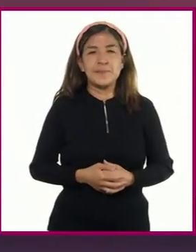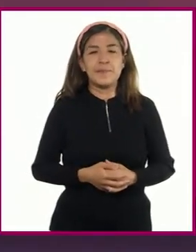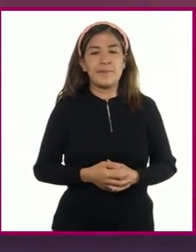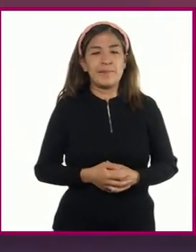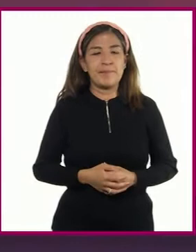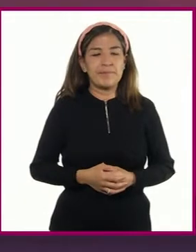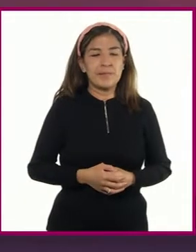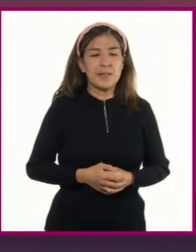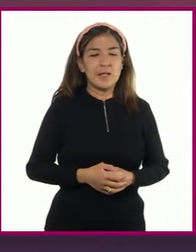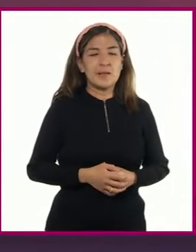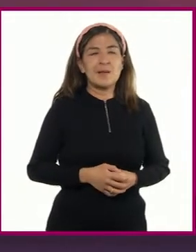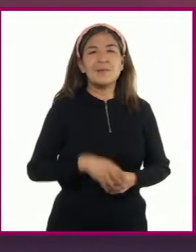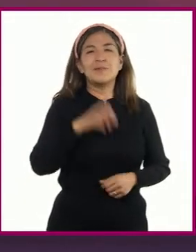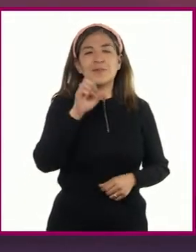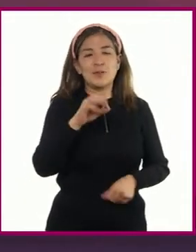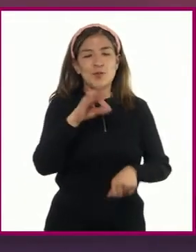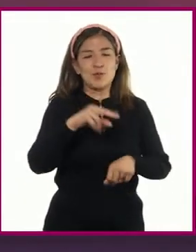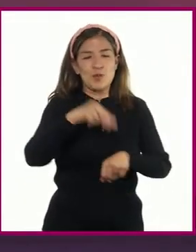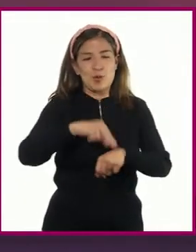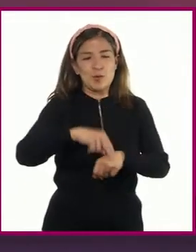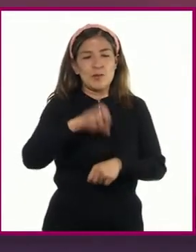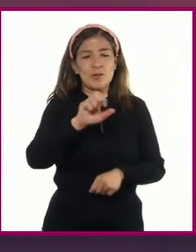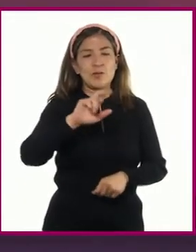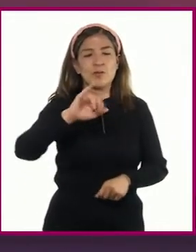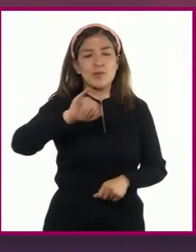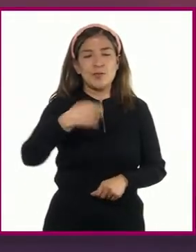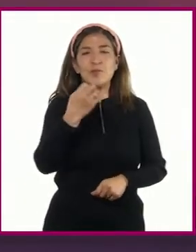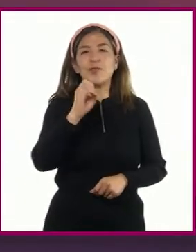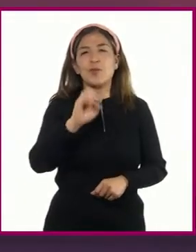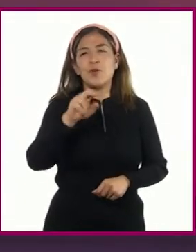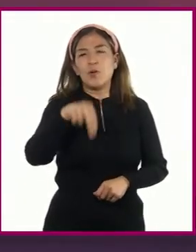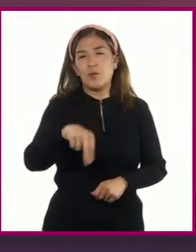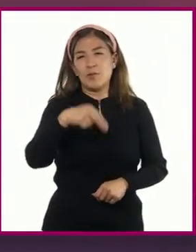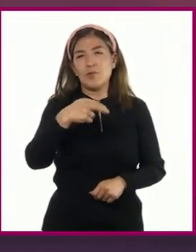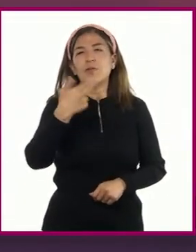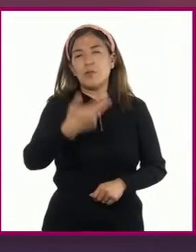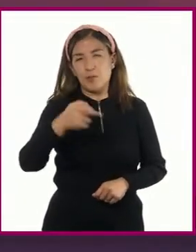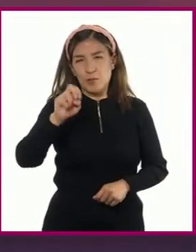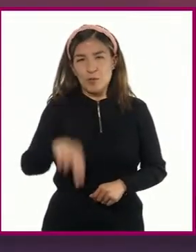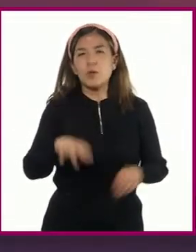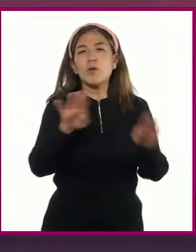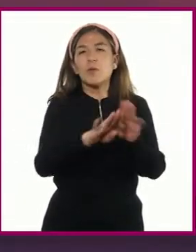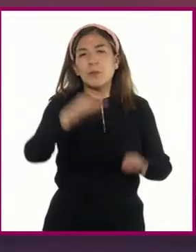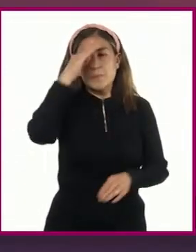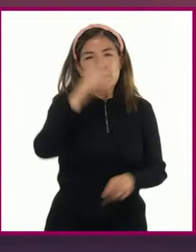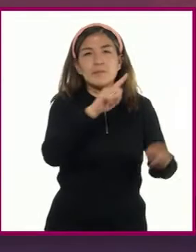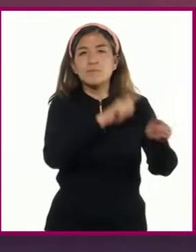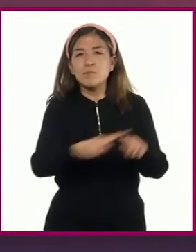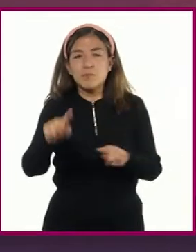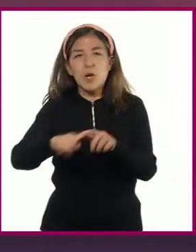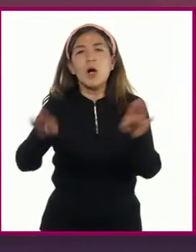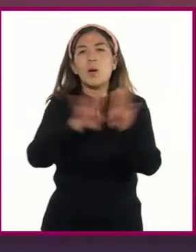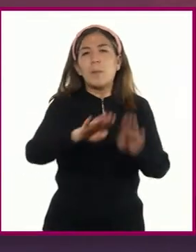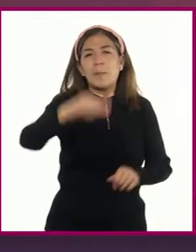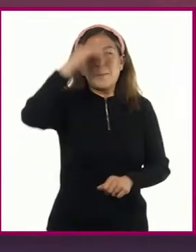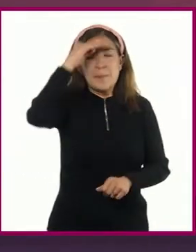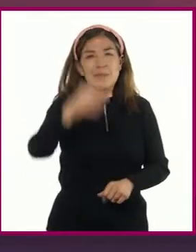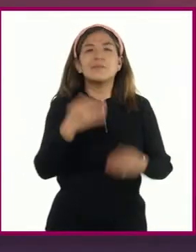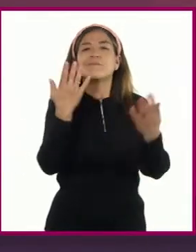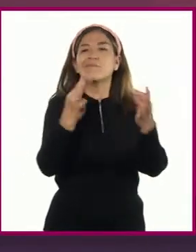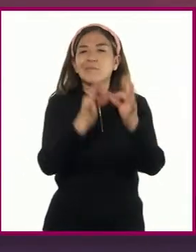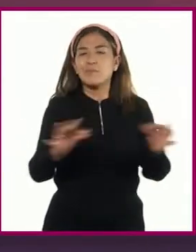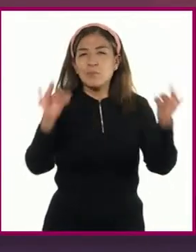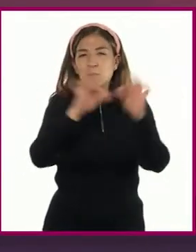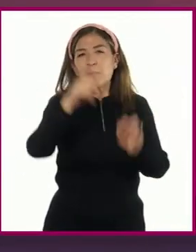Sandrock destaca que a través de la mediación las personas pueden adquirir una serie de habilidades del pensamiento que son indispensables